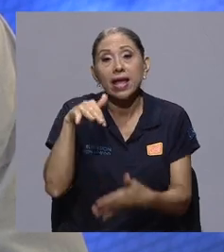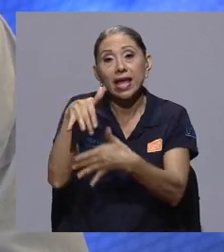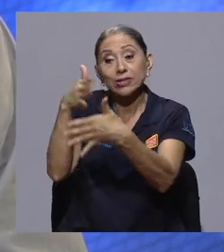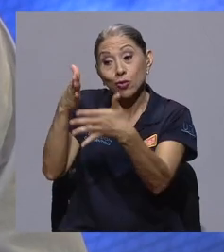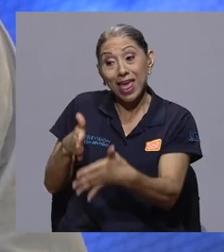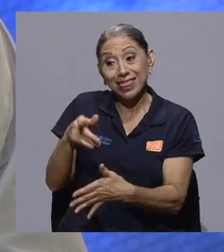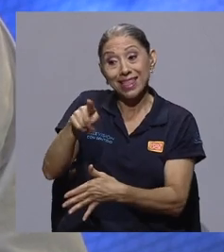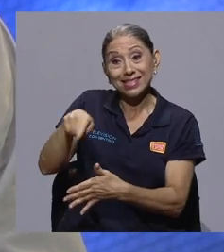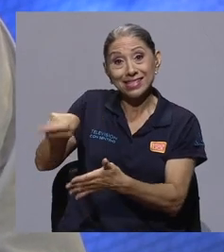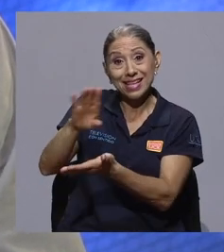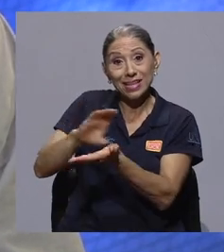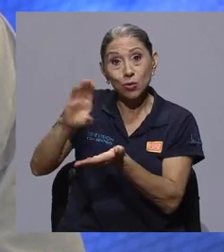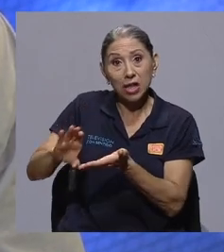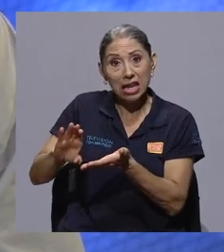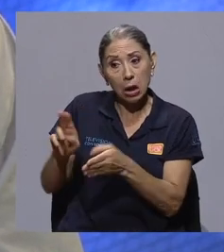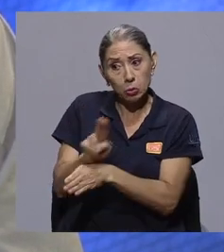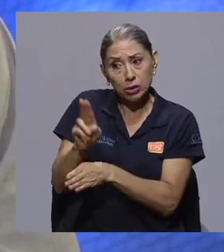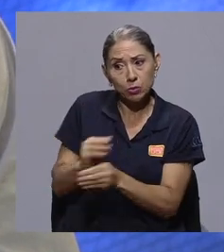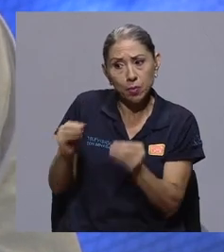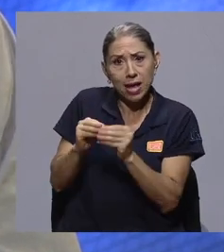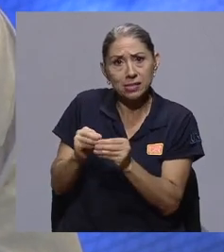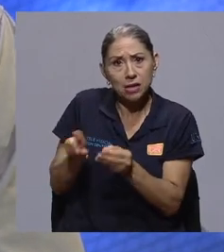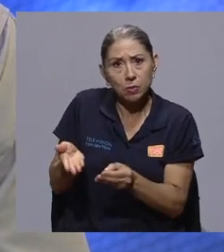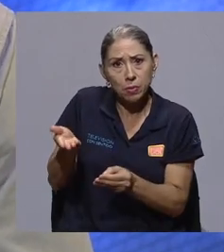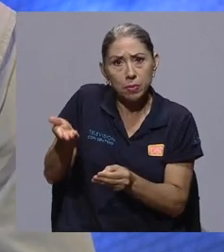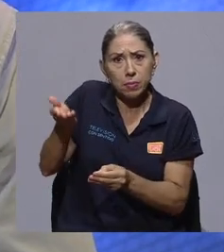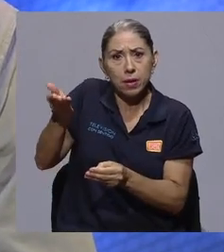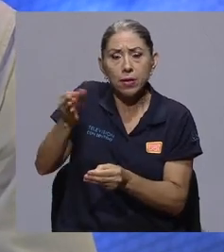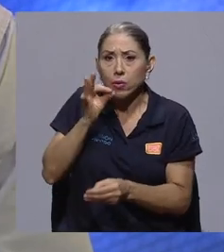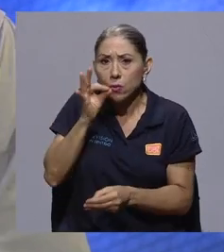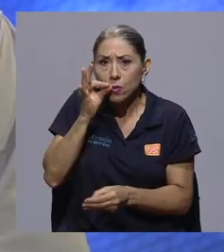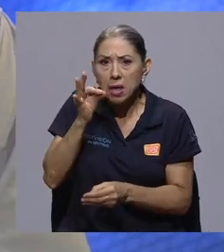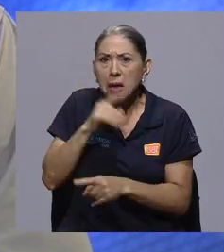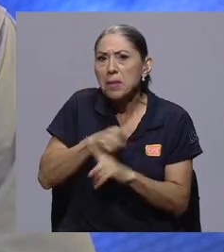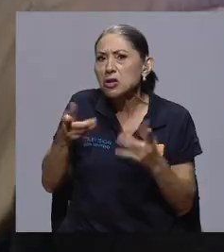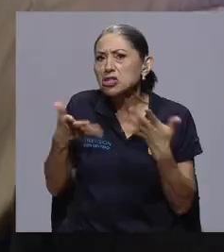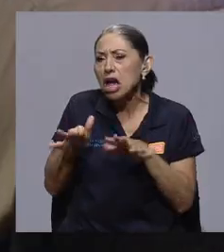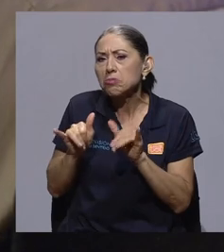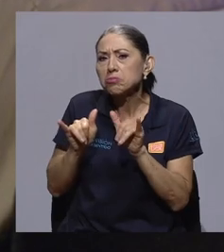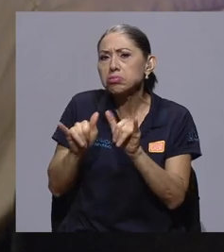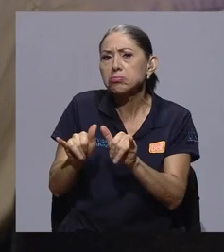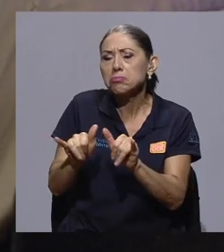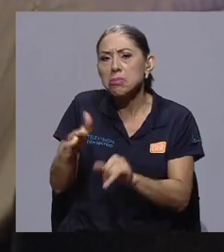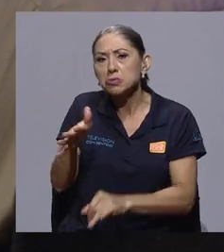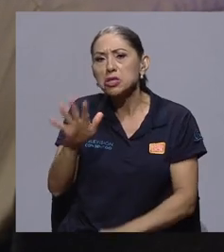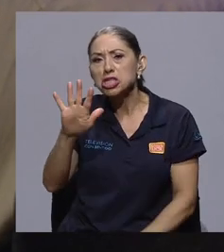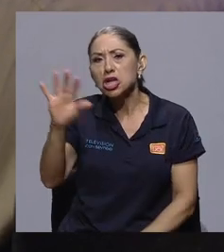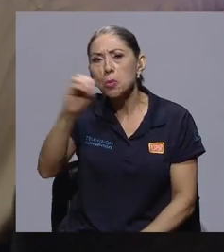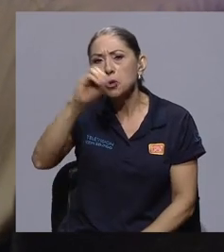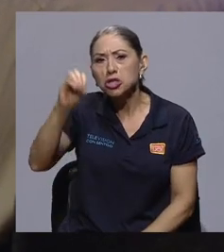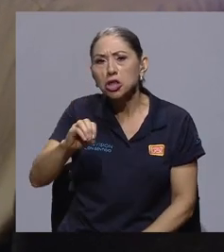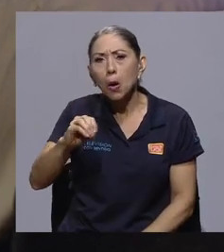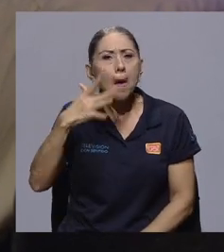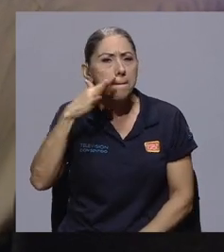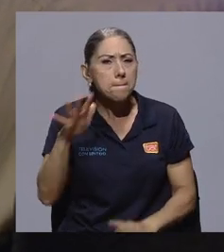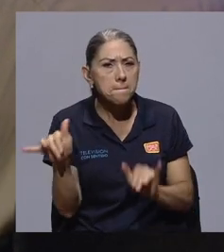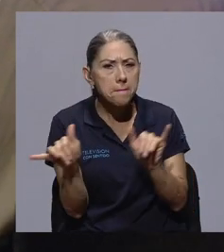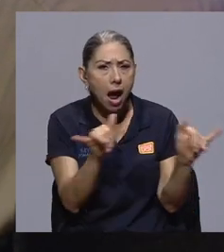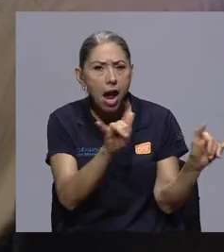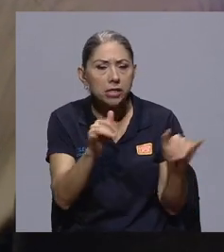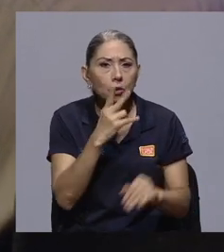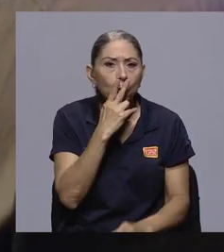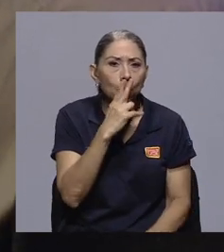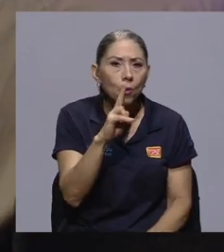En estudiantes de secundaria vimos un repunte, pero ya como que se estabilizó. Y anda por ahí un 5%. Y es muy similar al